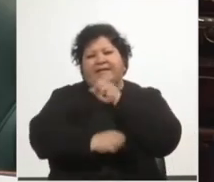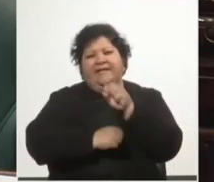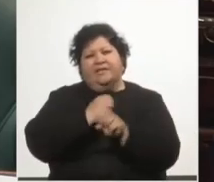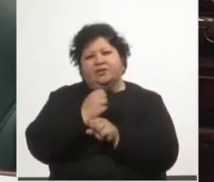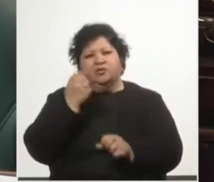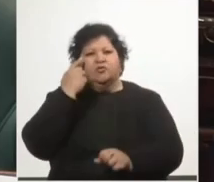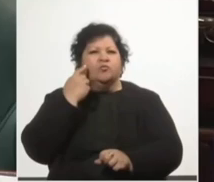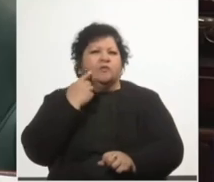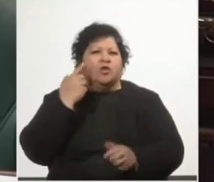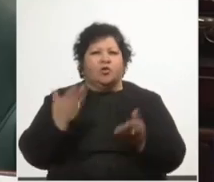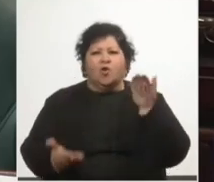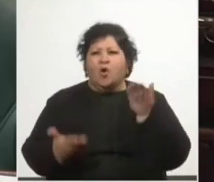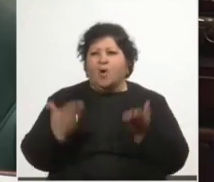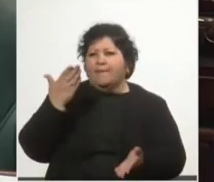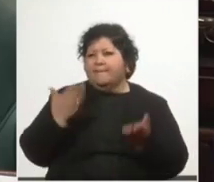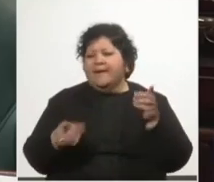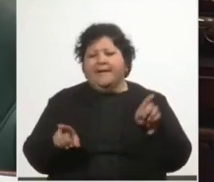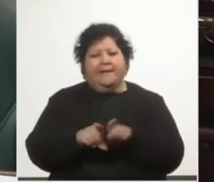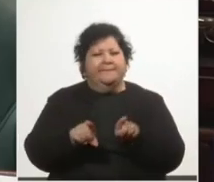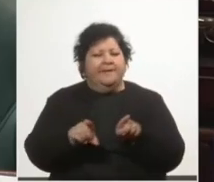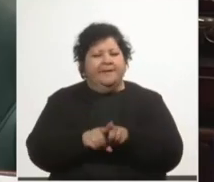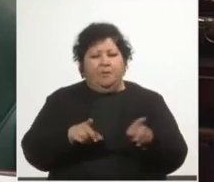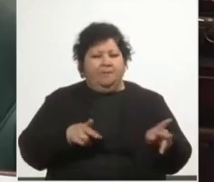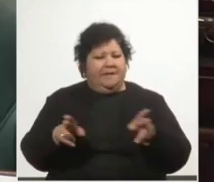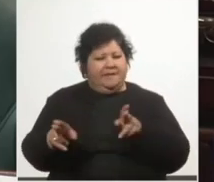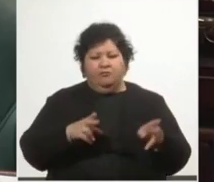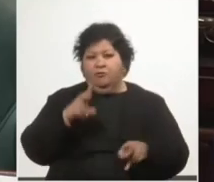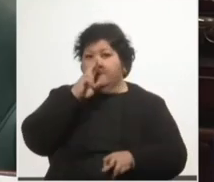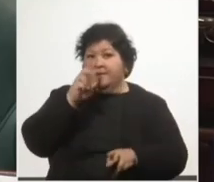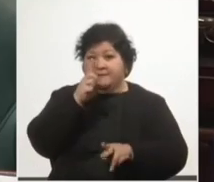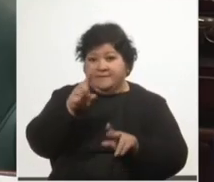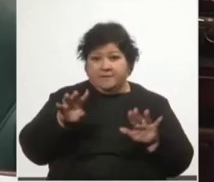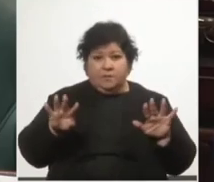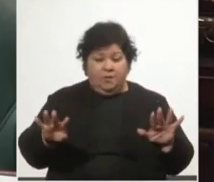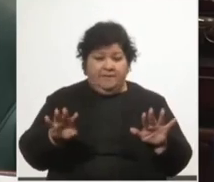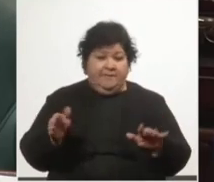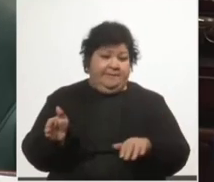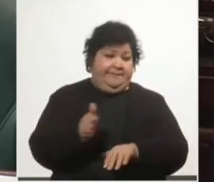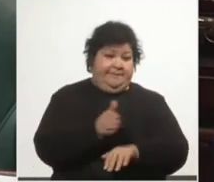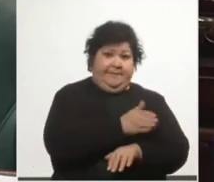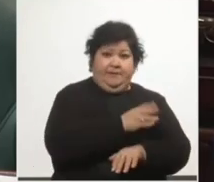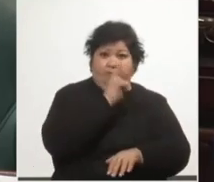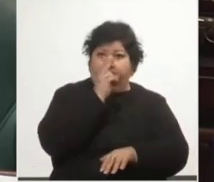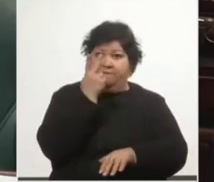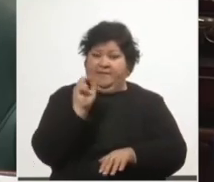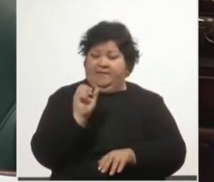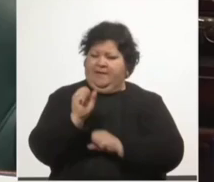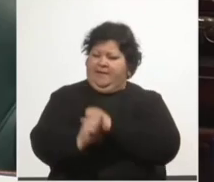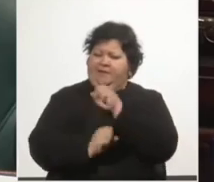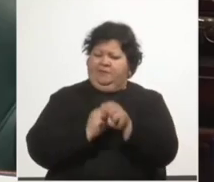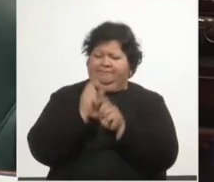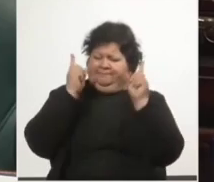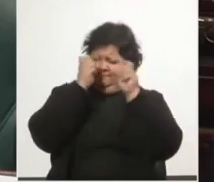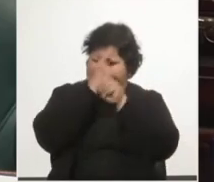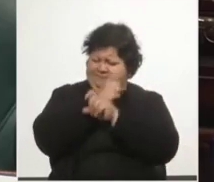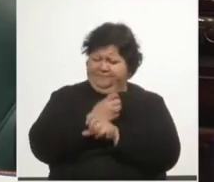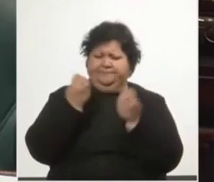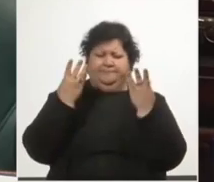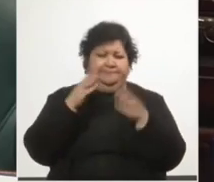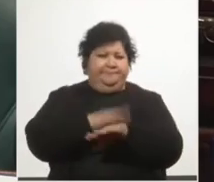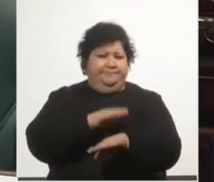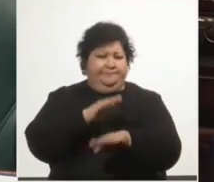compararlas con el mismo periodo de 2019, dejando de lado el 2020 que fue un año distorsionado por la pandemia.